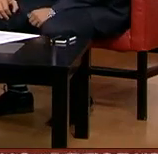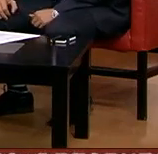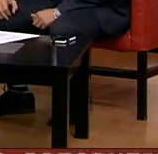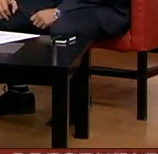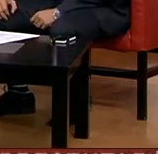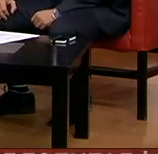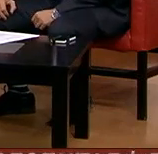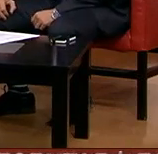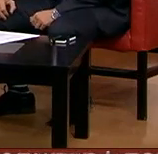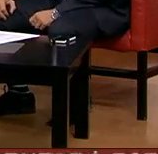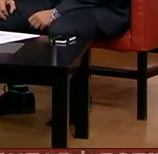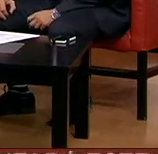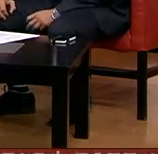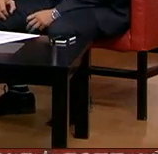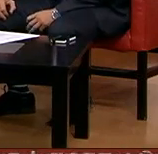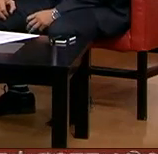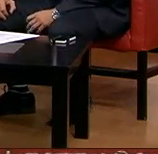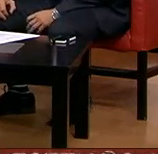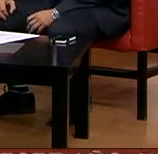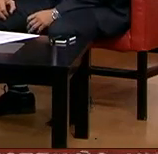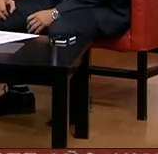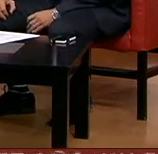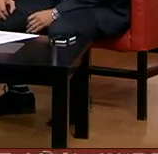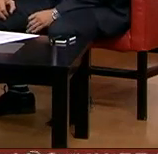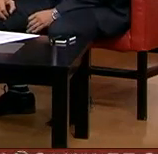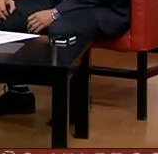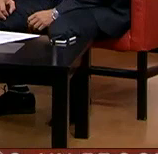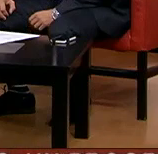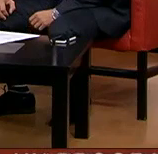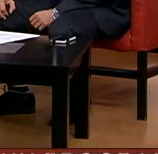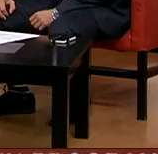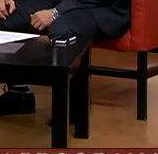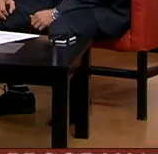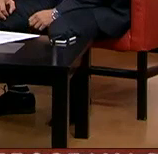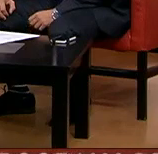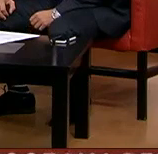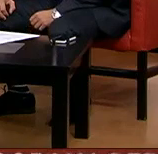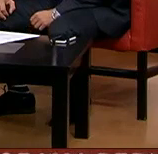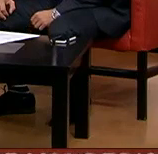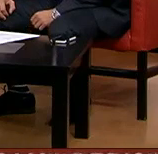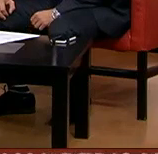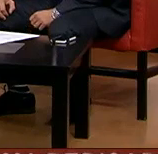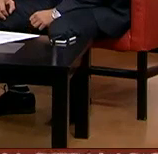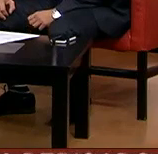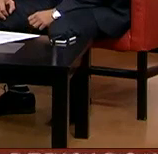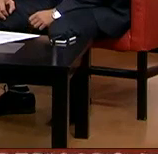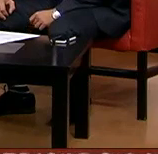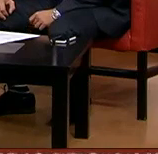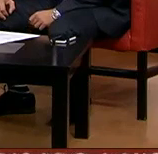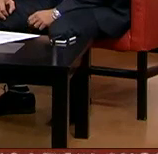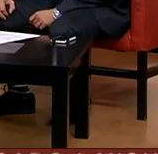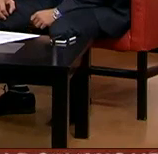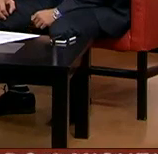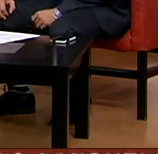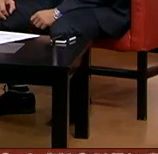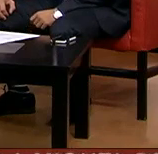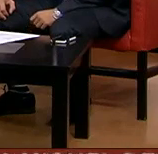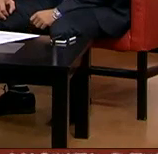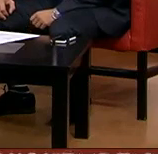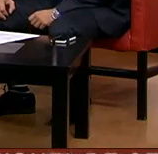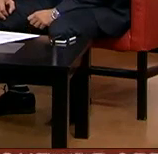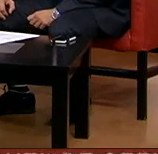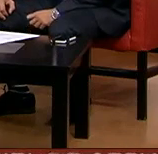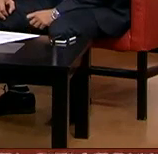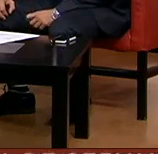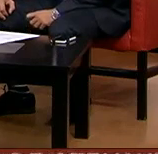y bueno lo hicimos precisamente con toda la pasión con toda la investigación todo el equipo